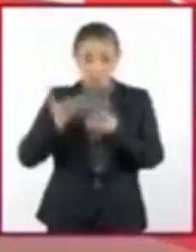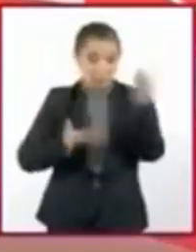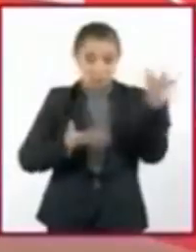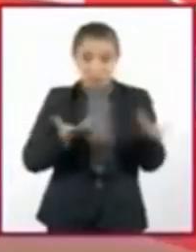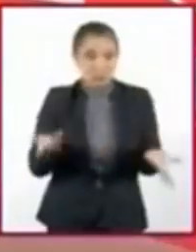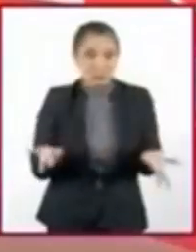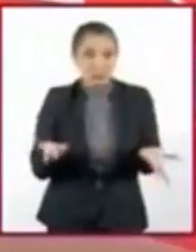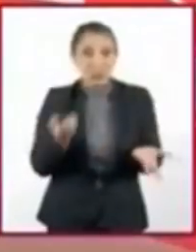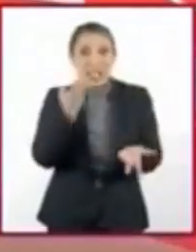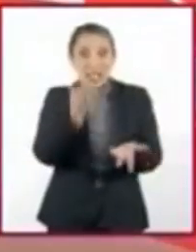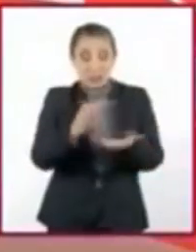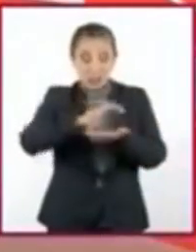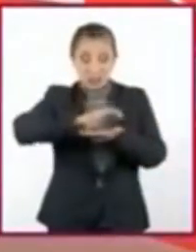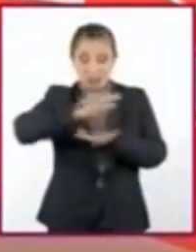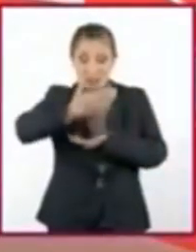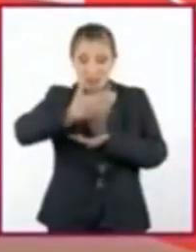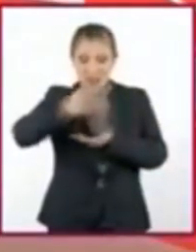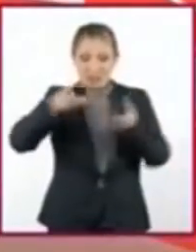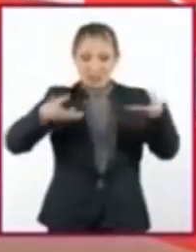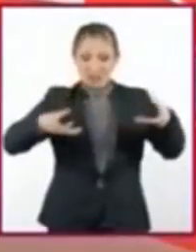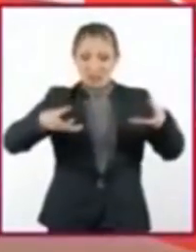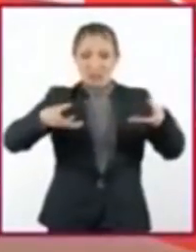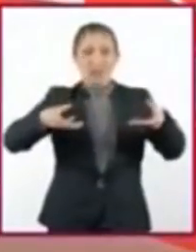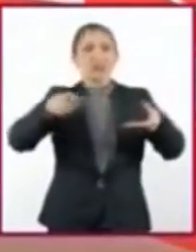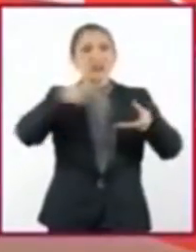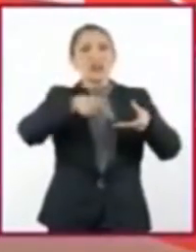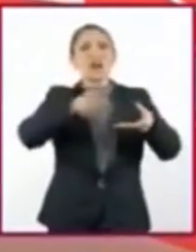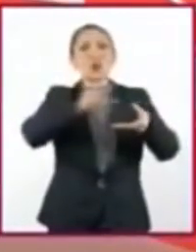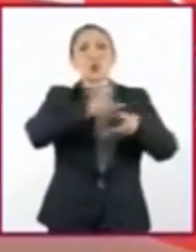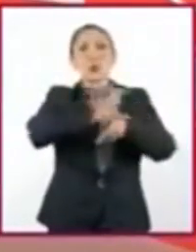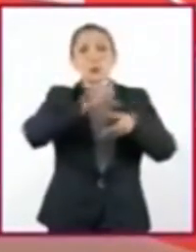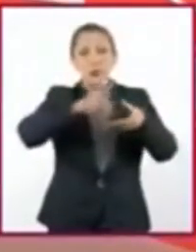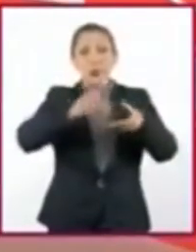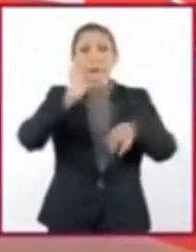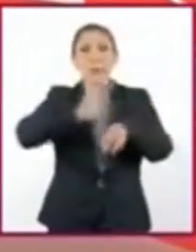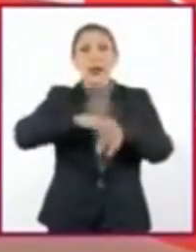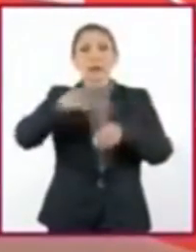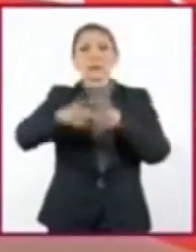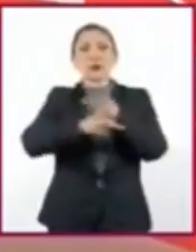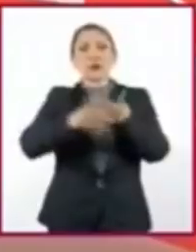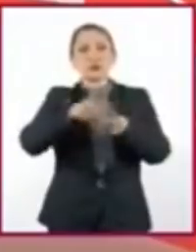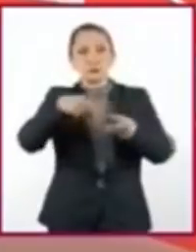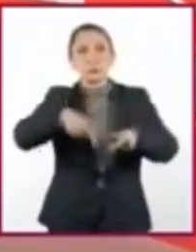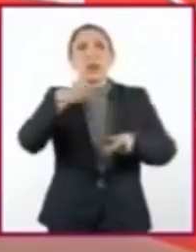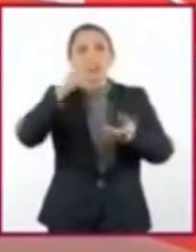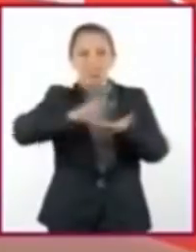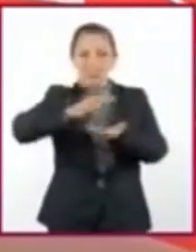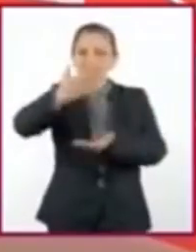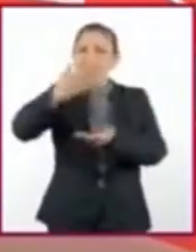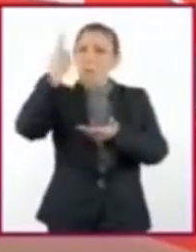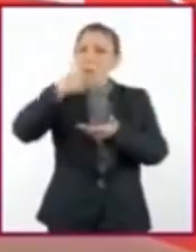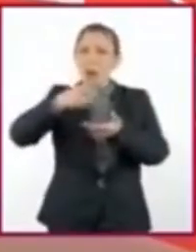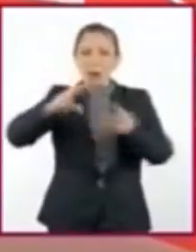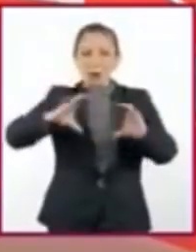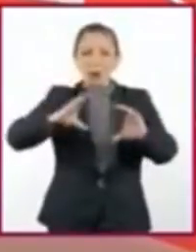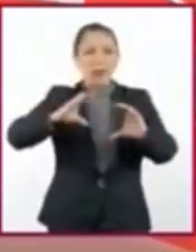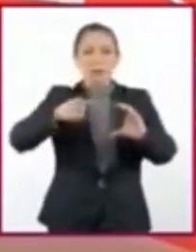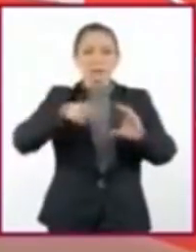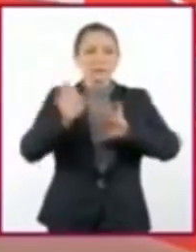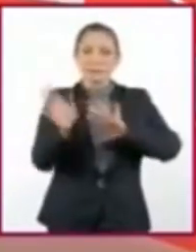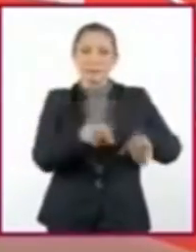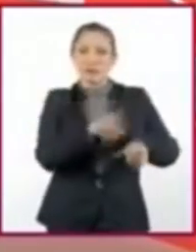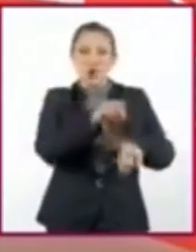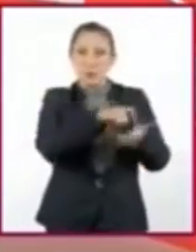Estos empaques se consideran extra al producto que tienen. Rechacen